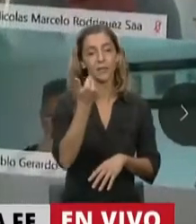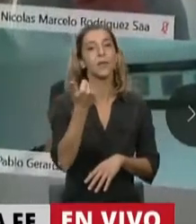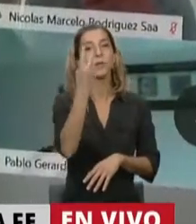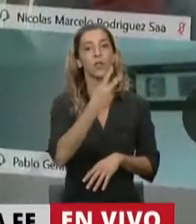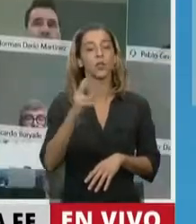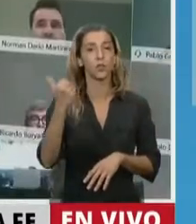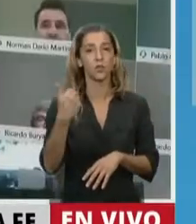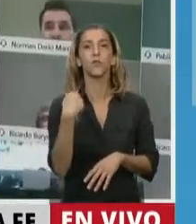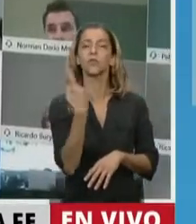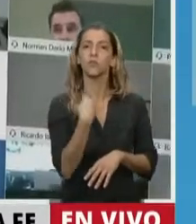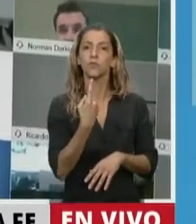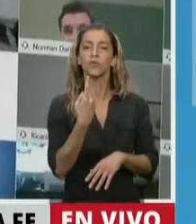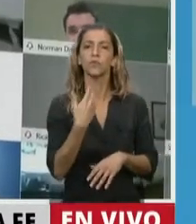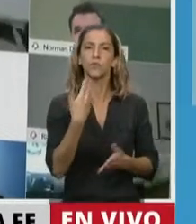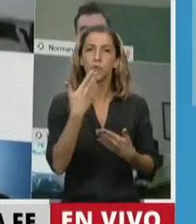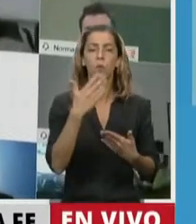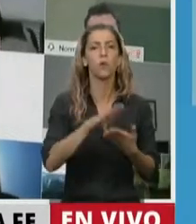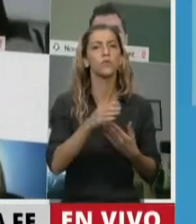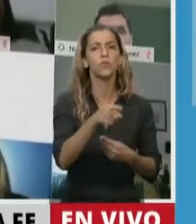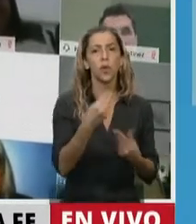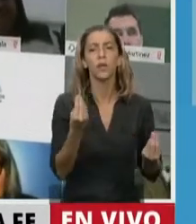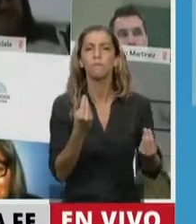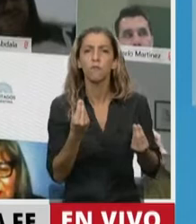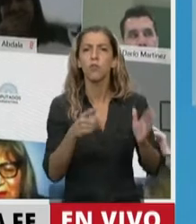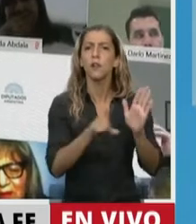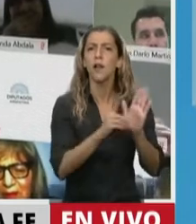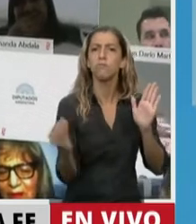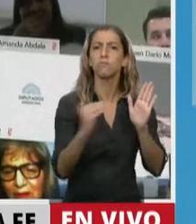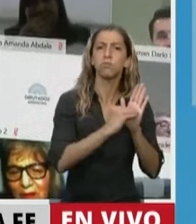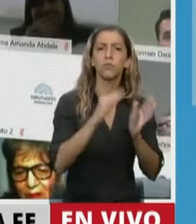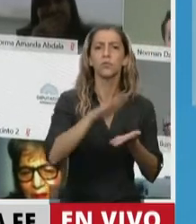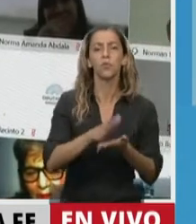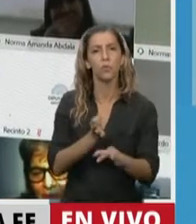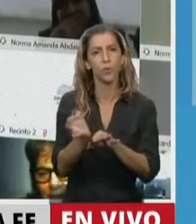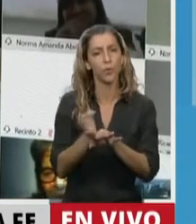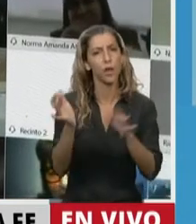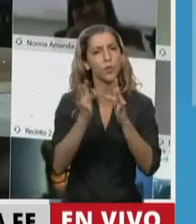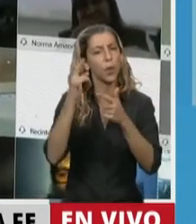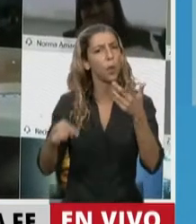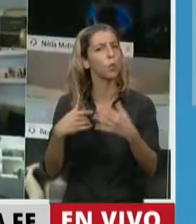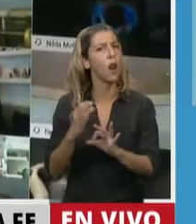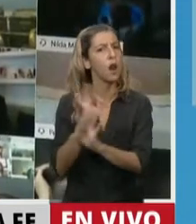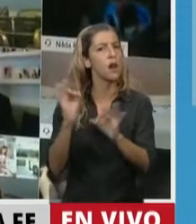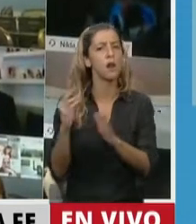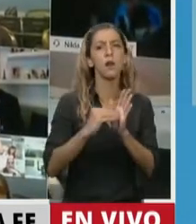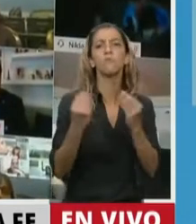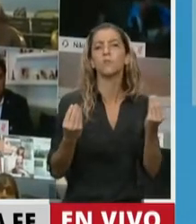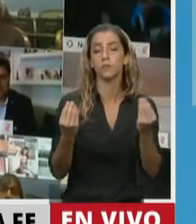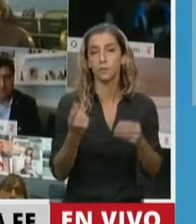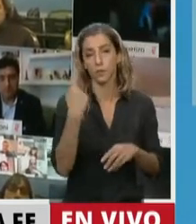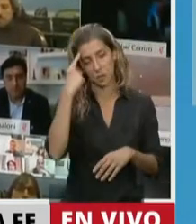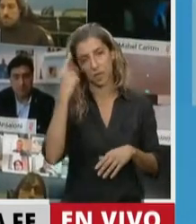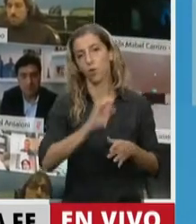la puerta a la educación a distancia virtual o digital. Y cerraba las puertas no porque no podía